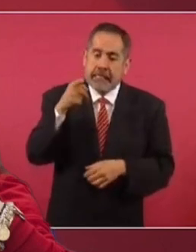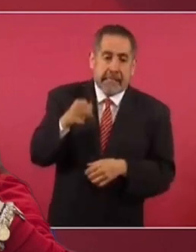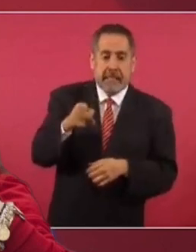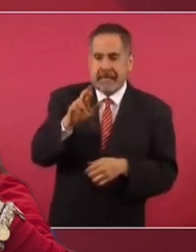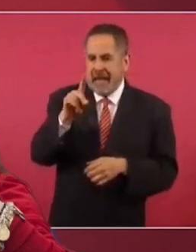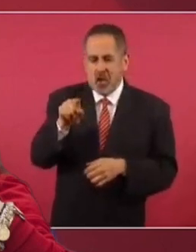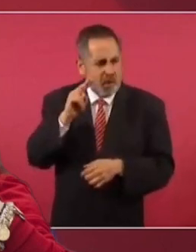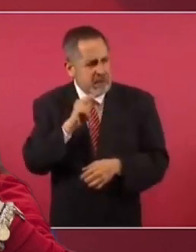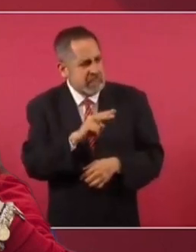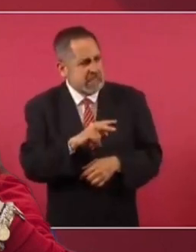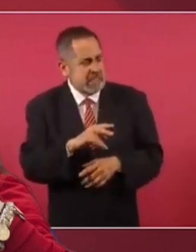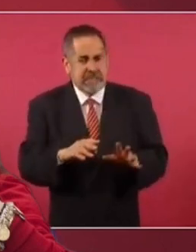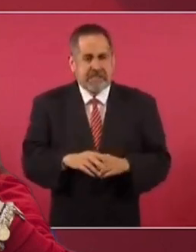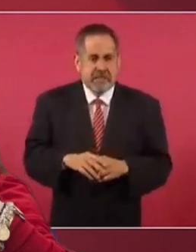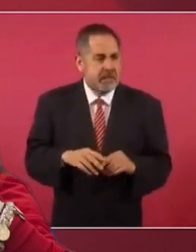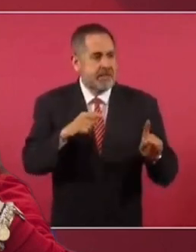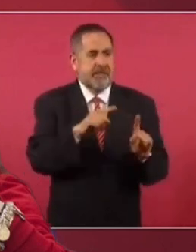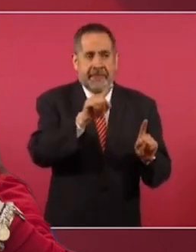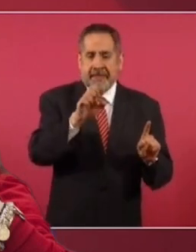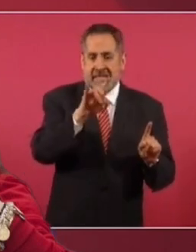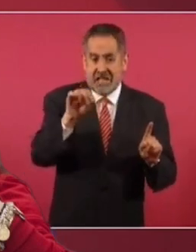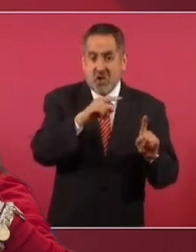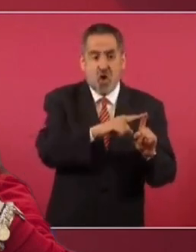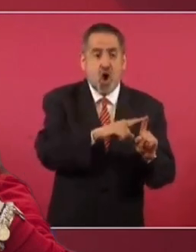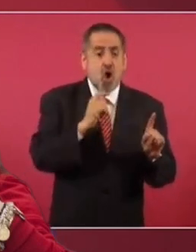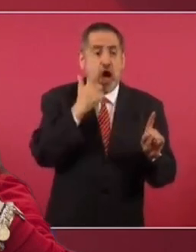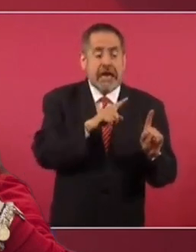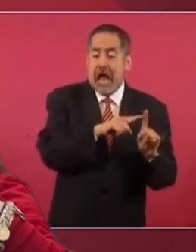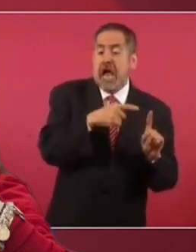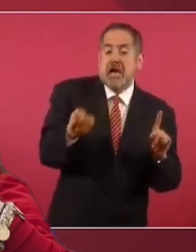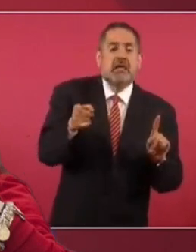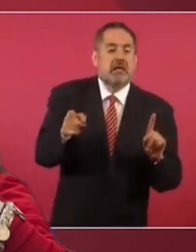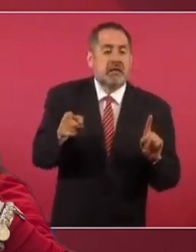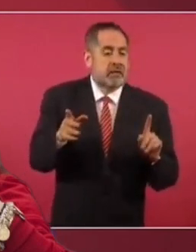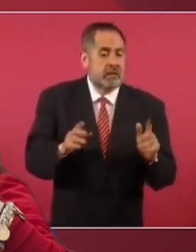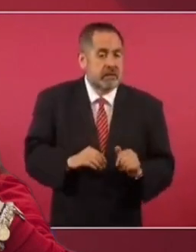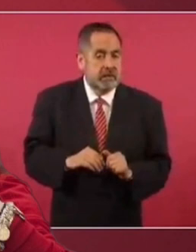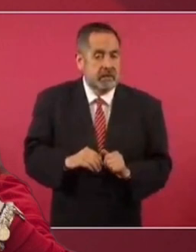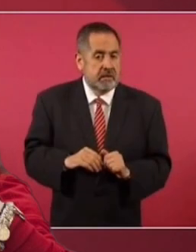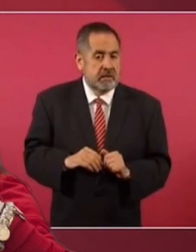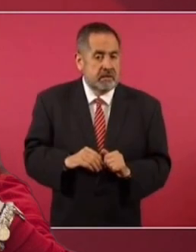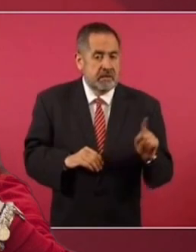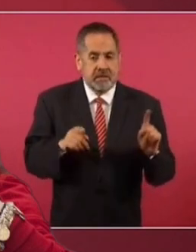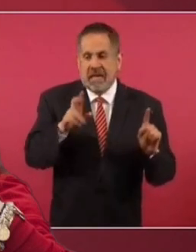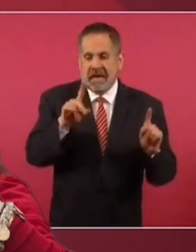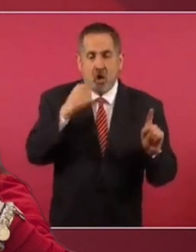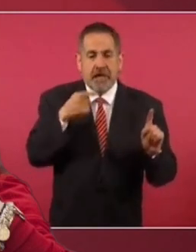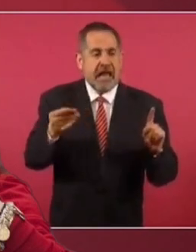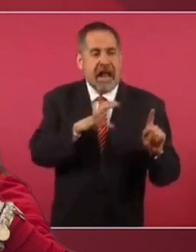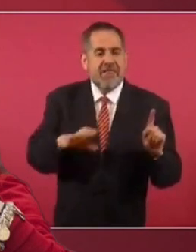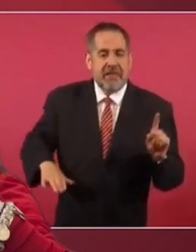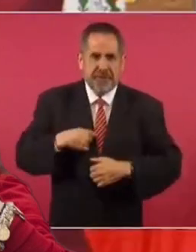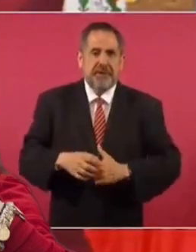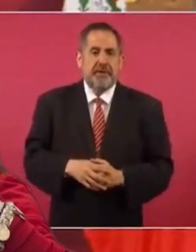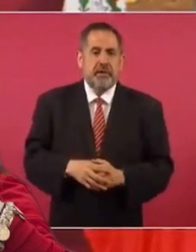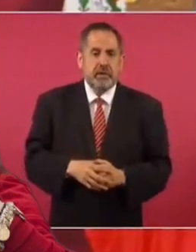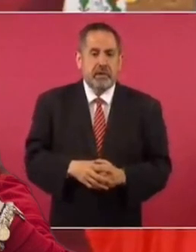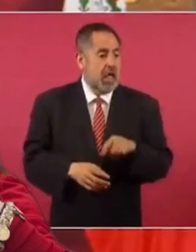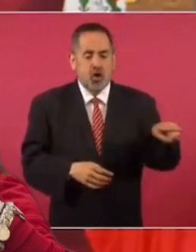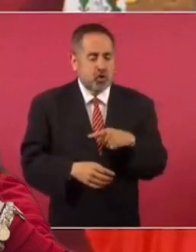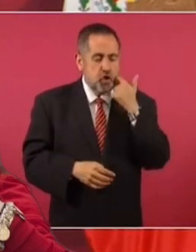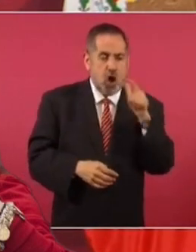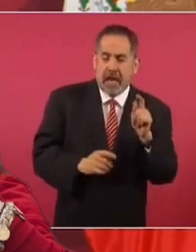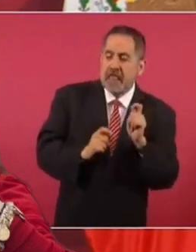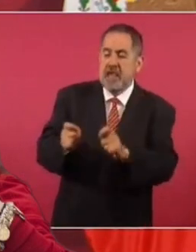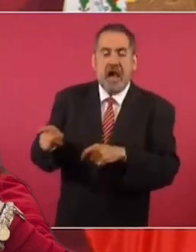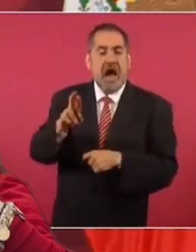el señor Sevillo no quería que fuera candidato del PRI en Zacatecas. No querían